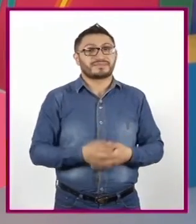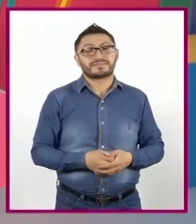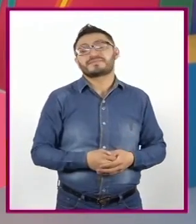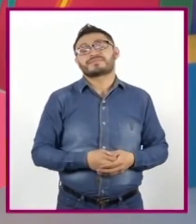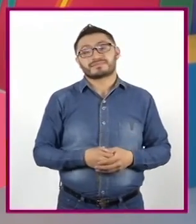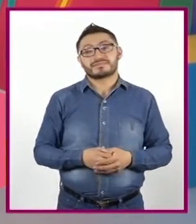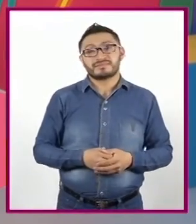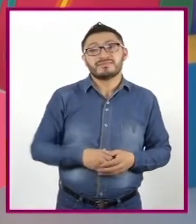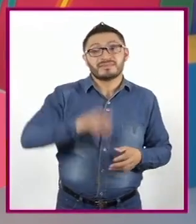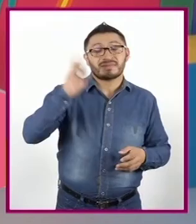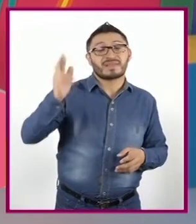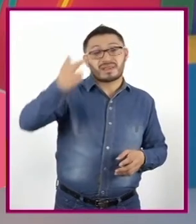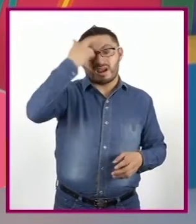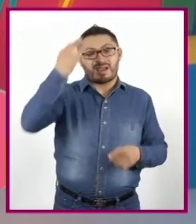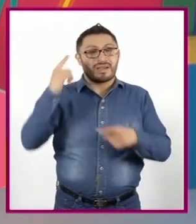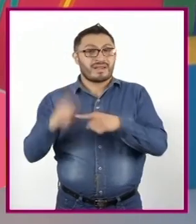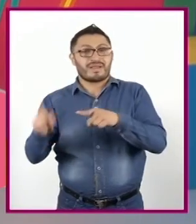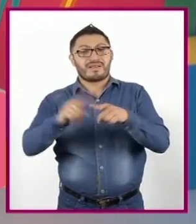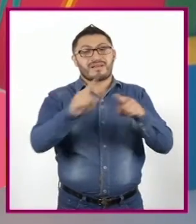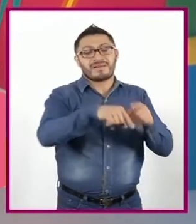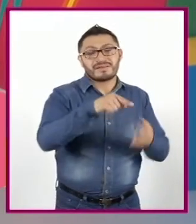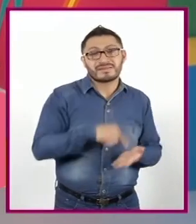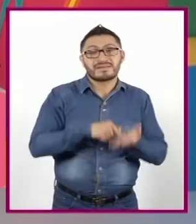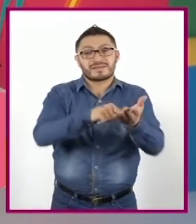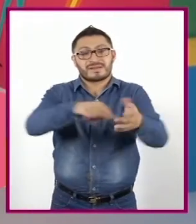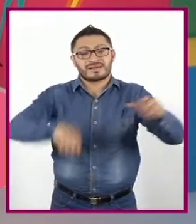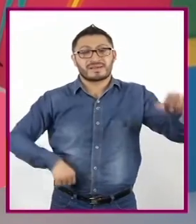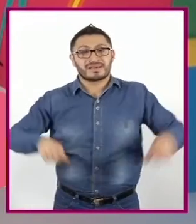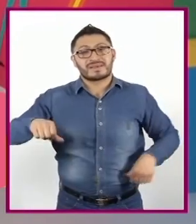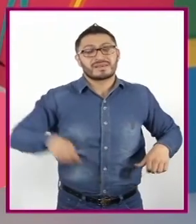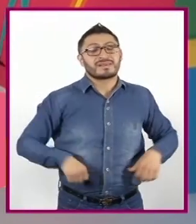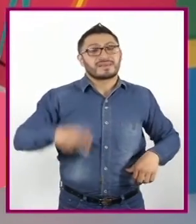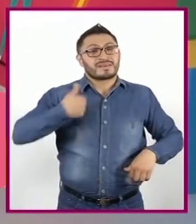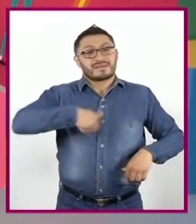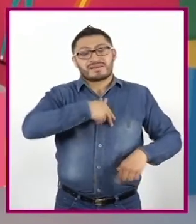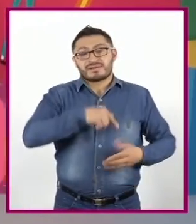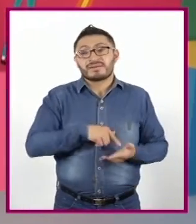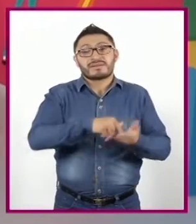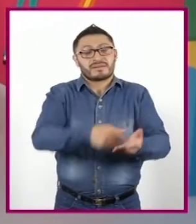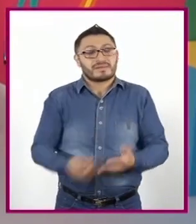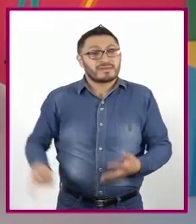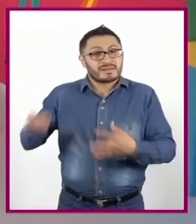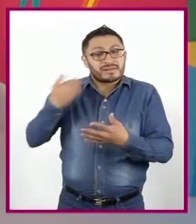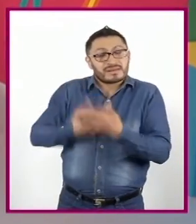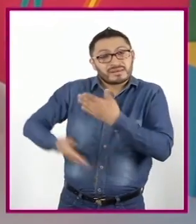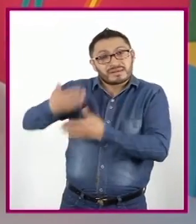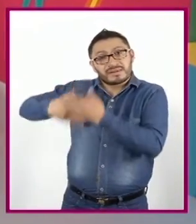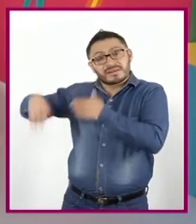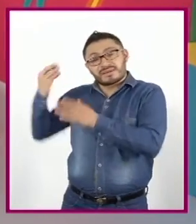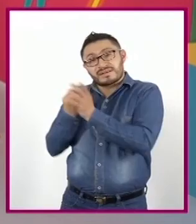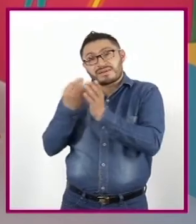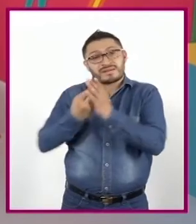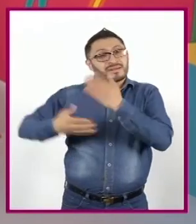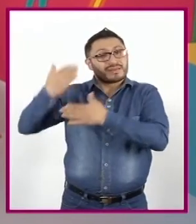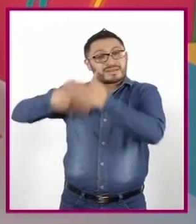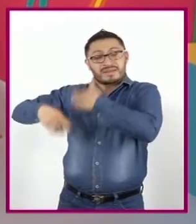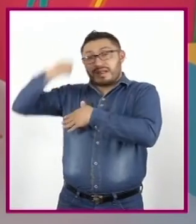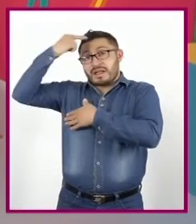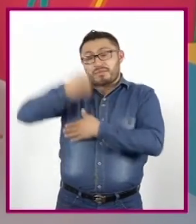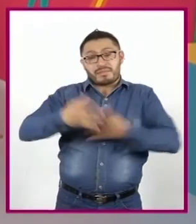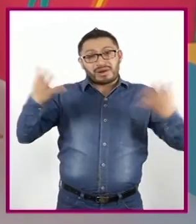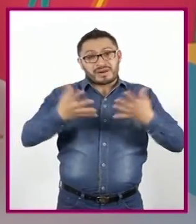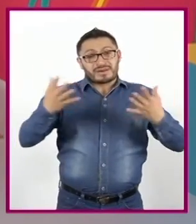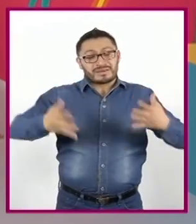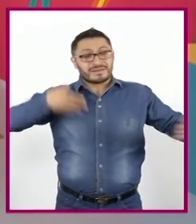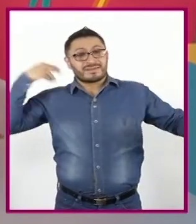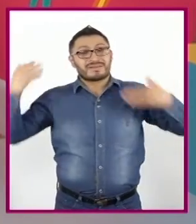Recuerden Las distintas Propuestas De actividades Que les hemos Ido presentando Desde las sesiones Anteriores Para crear Las aventuras De